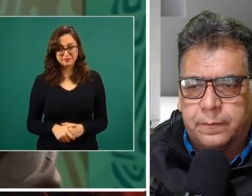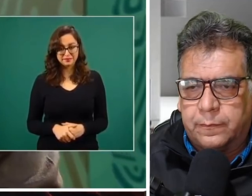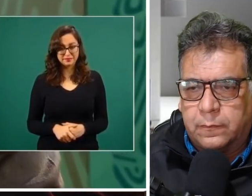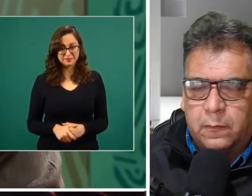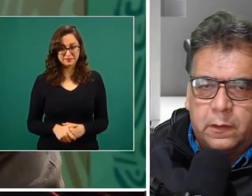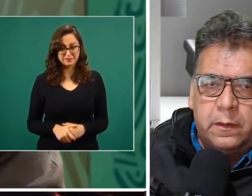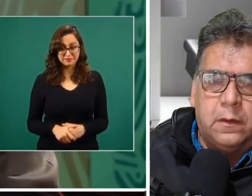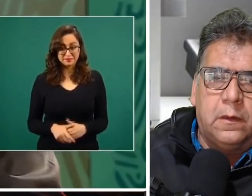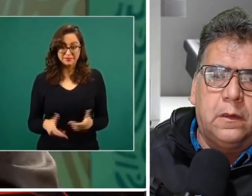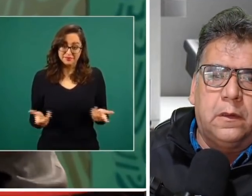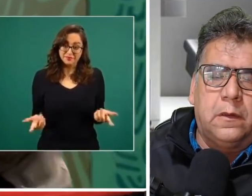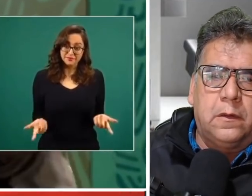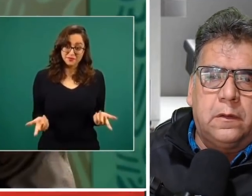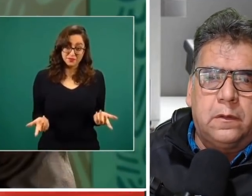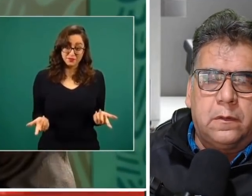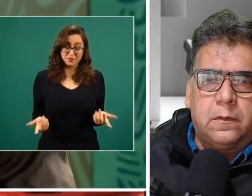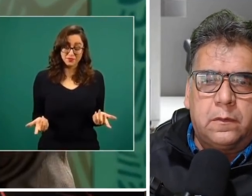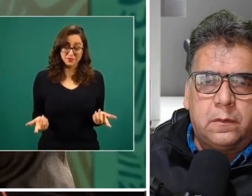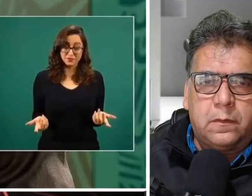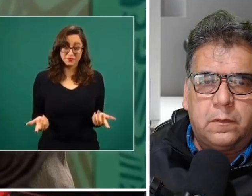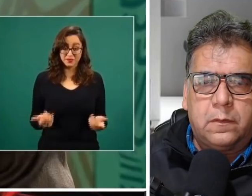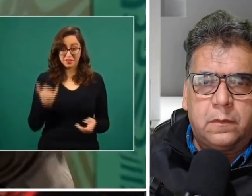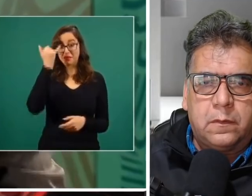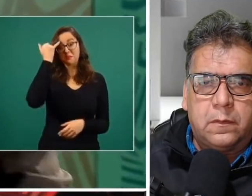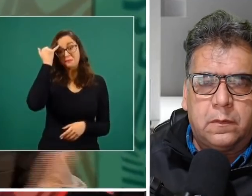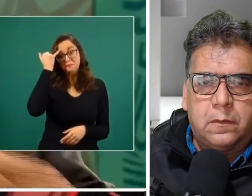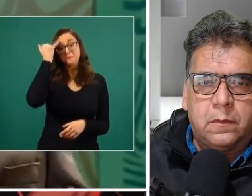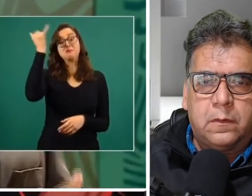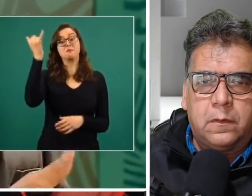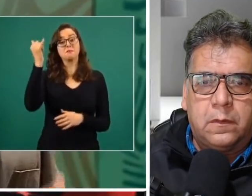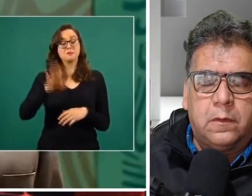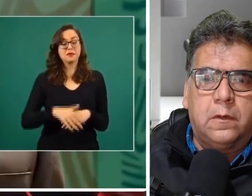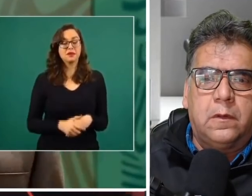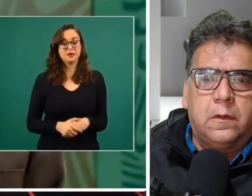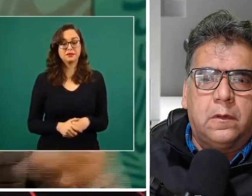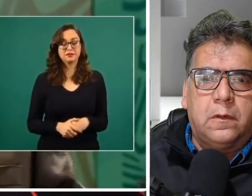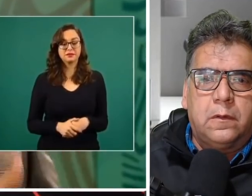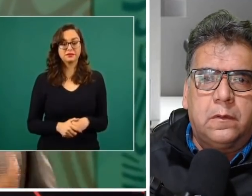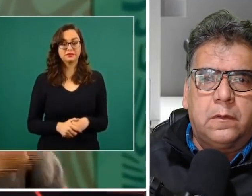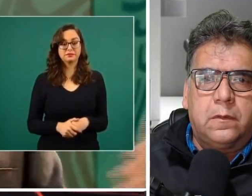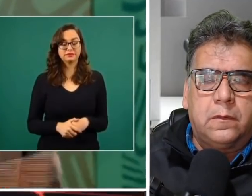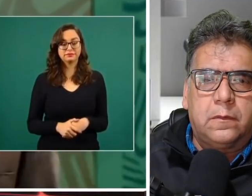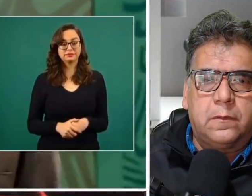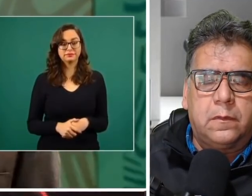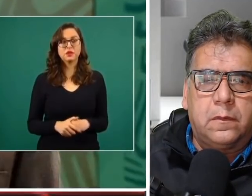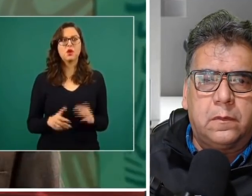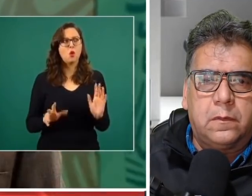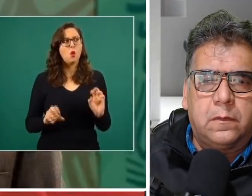se hubiese denunciado de que un expresidente pasó a formar parte